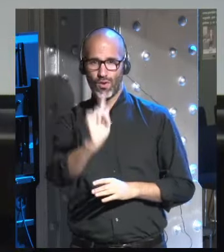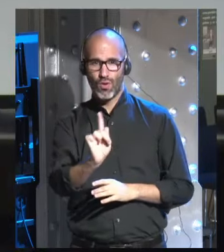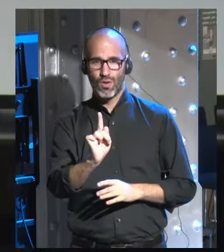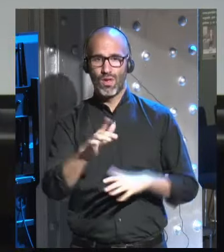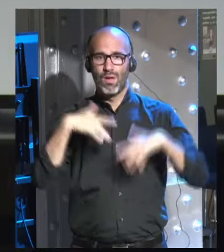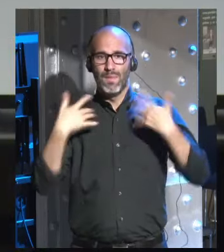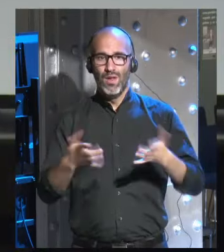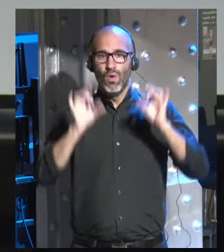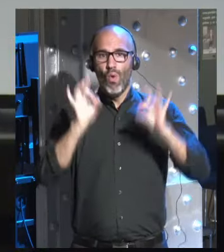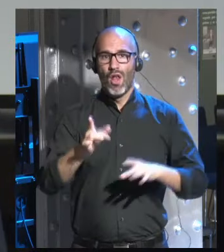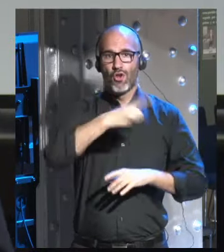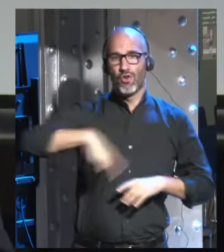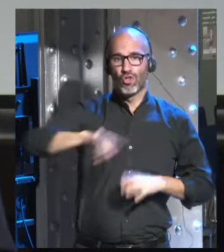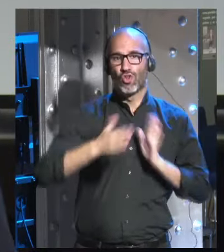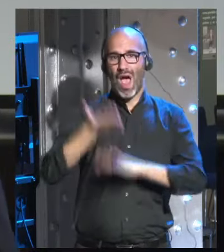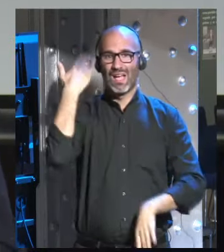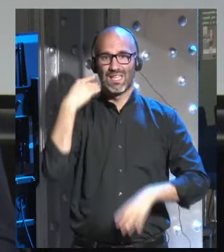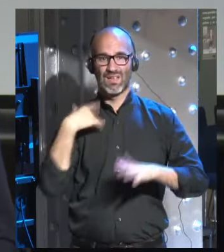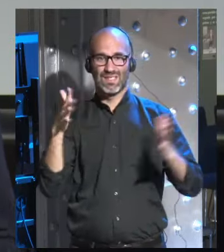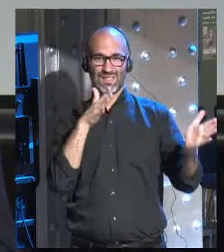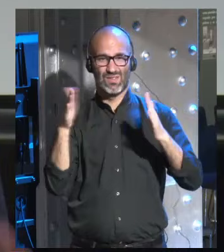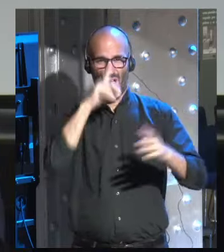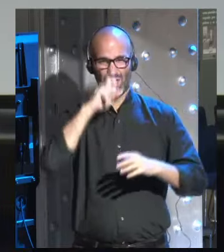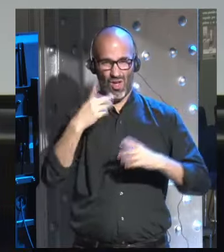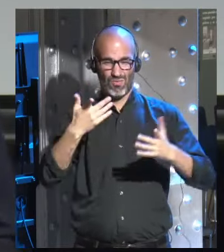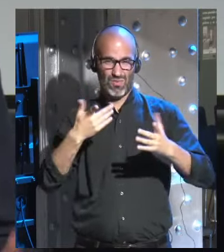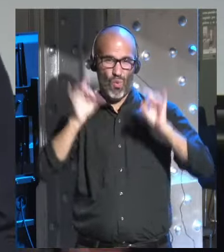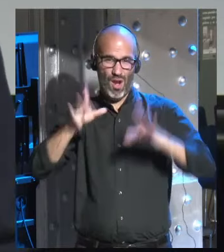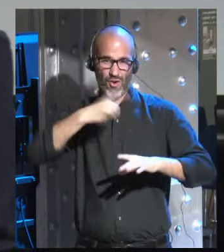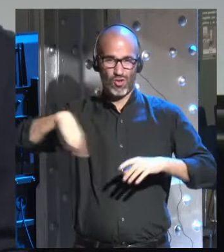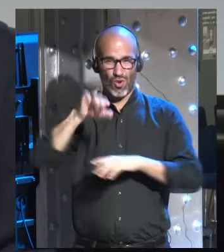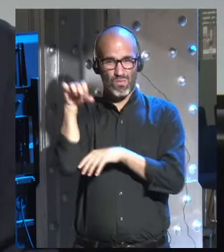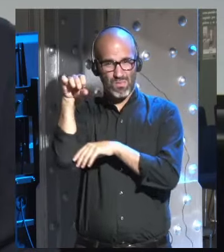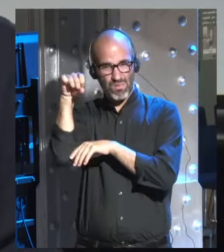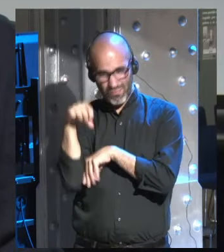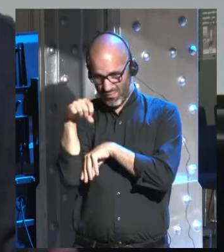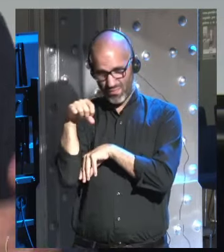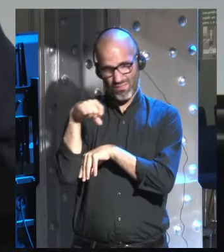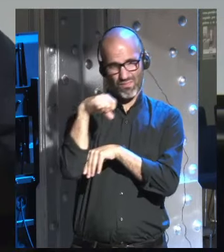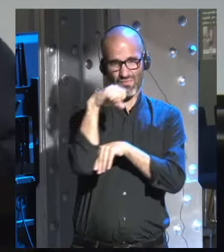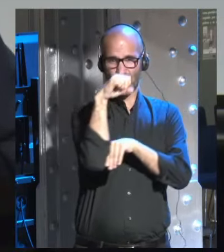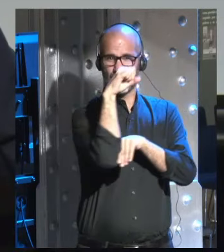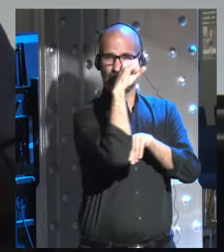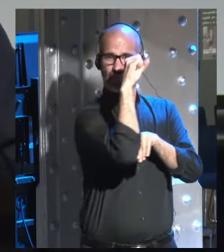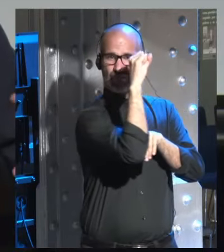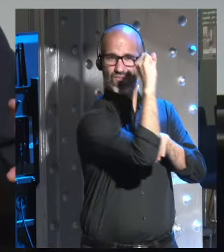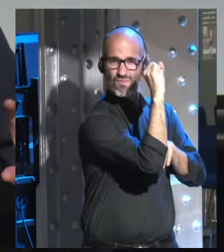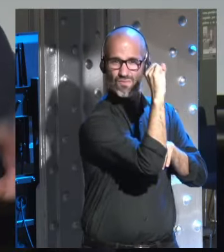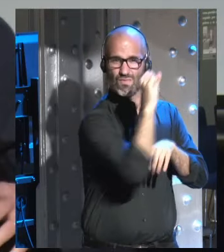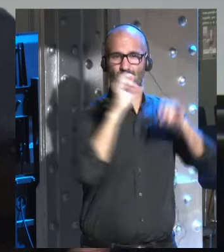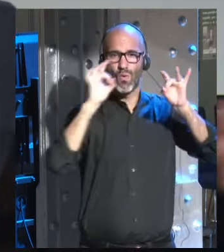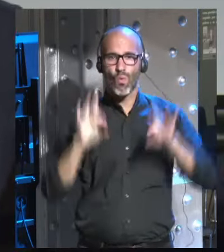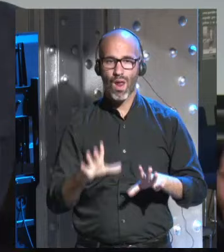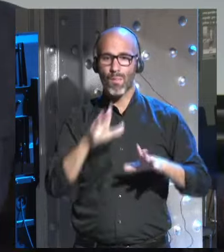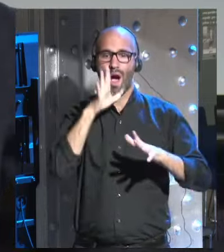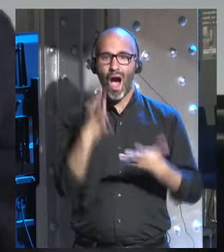de Homo habilis o Homo erectus, esos antiguos homínidos, esas especies antiguas, a los Homo sapiens, hay todavía